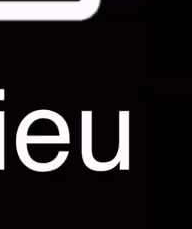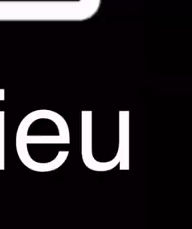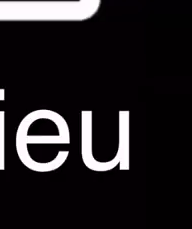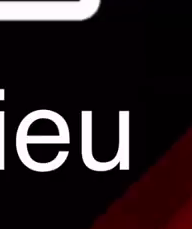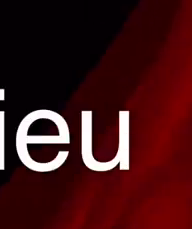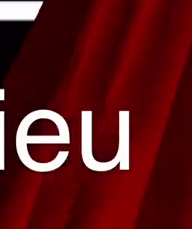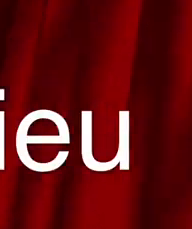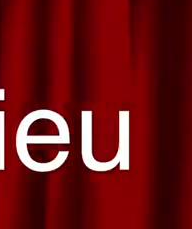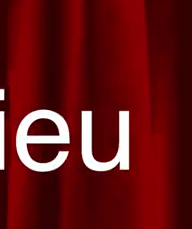corrupción.